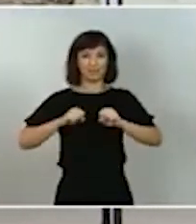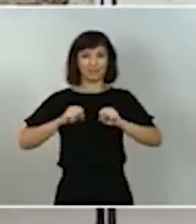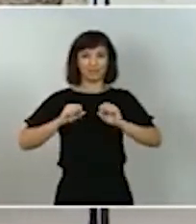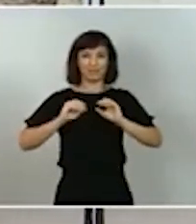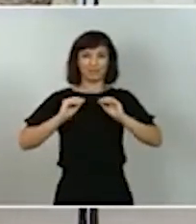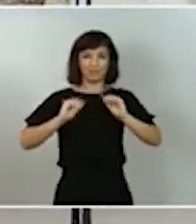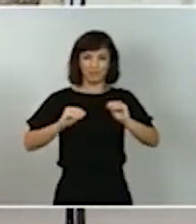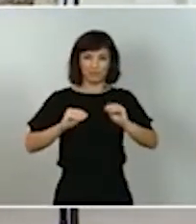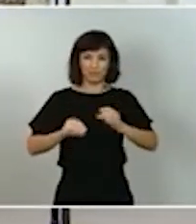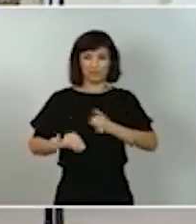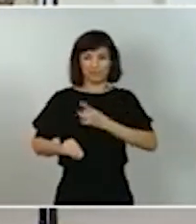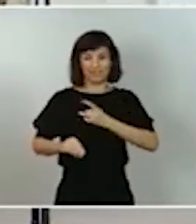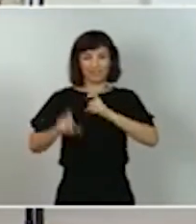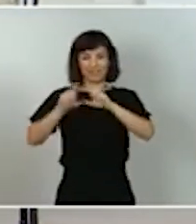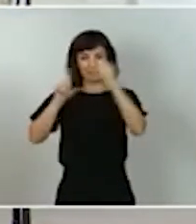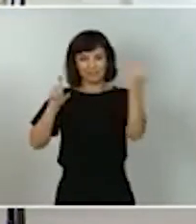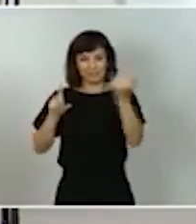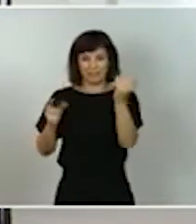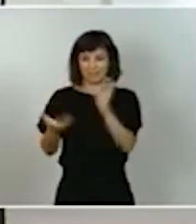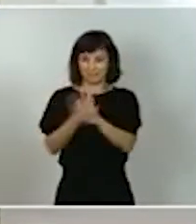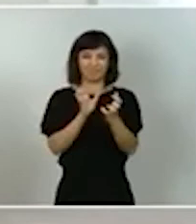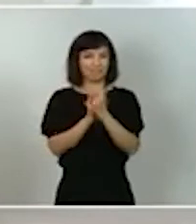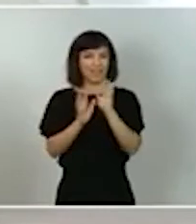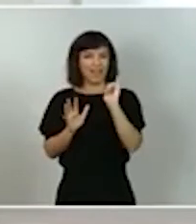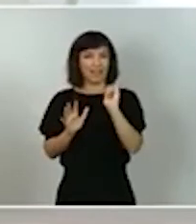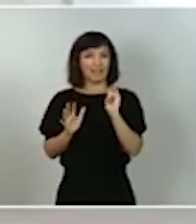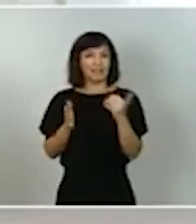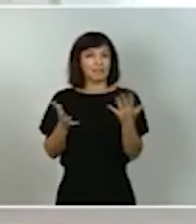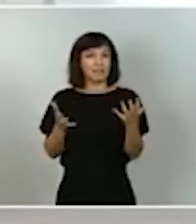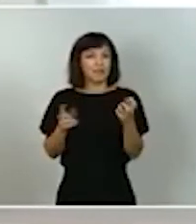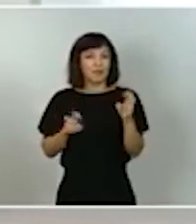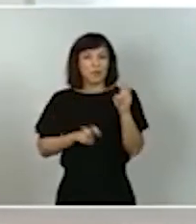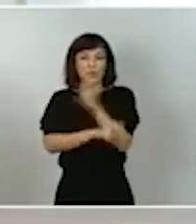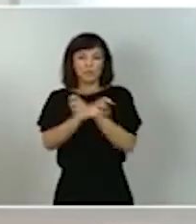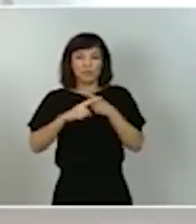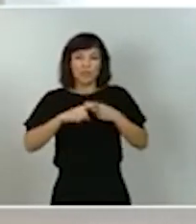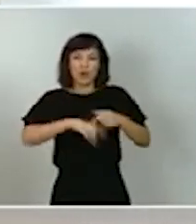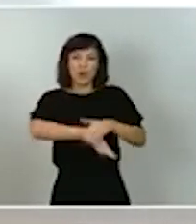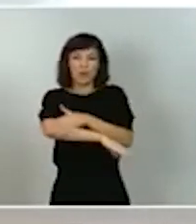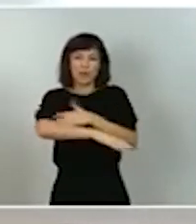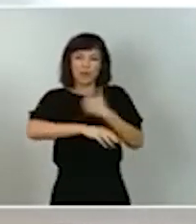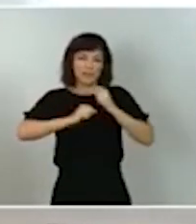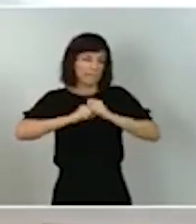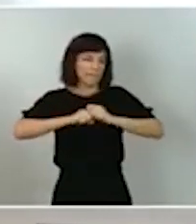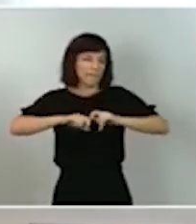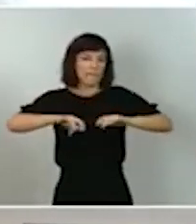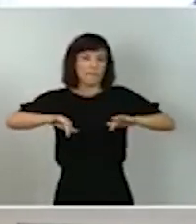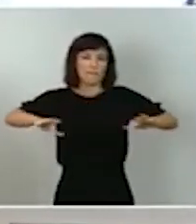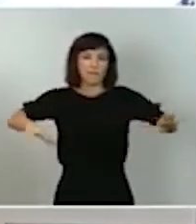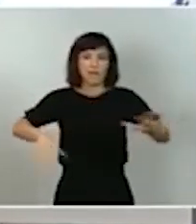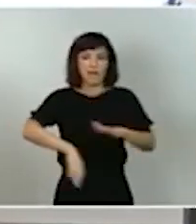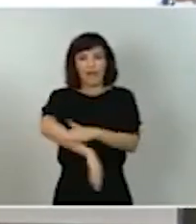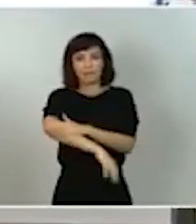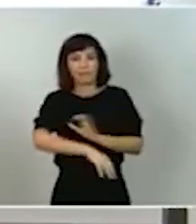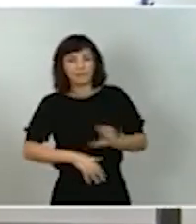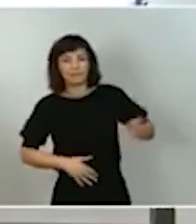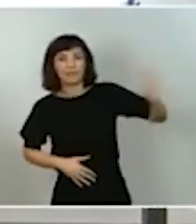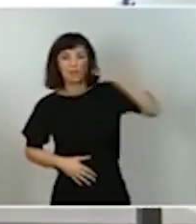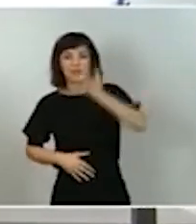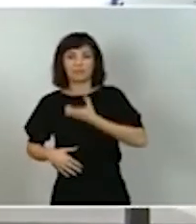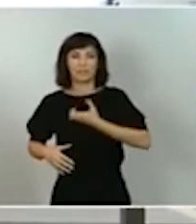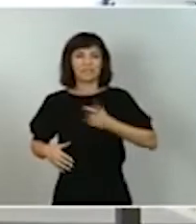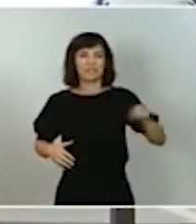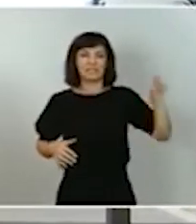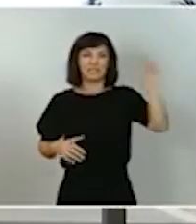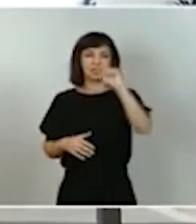agentes sociales será preciso extender al máximo la cogobernanza entre las distintas administración con la poderosa palanca de